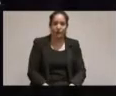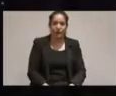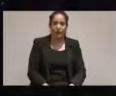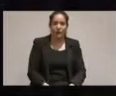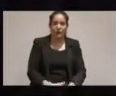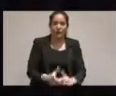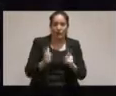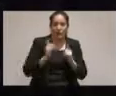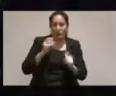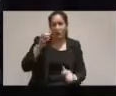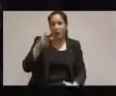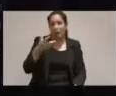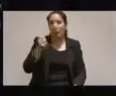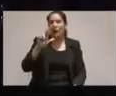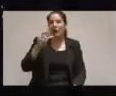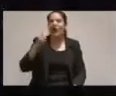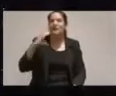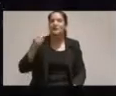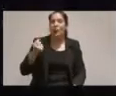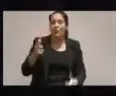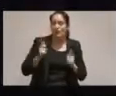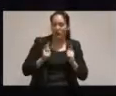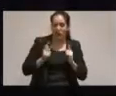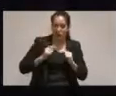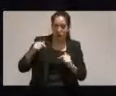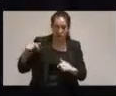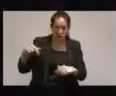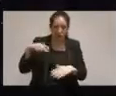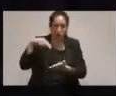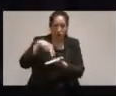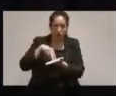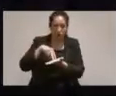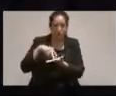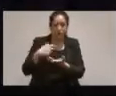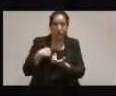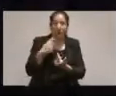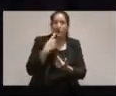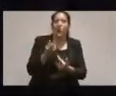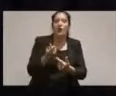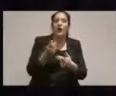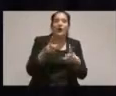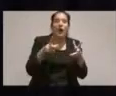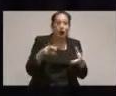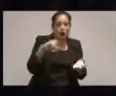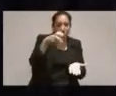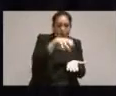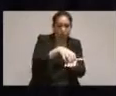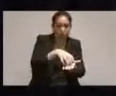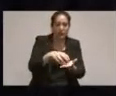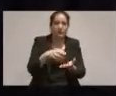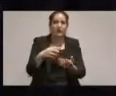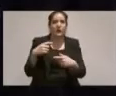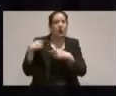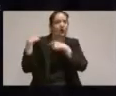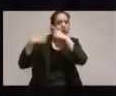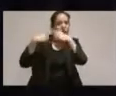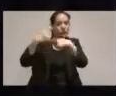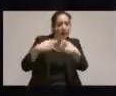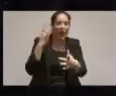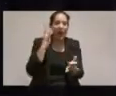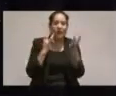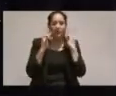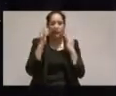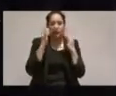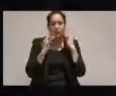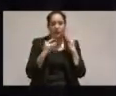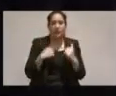te esperamos en el escenario y vamos a la categoría trayectoria artística y así de